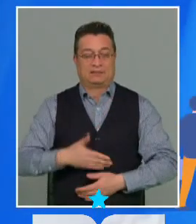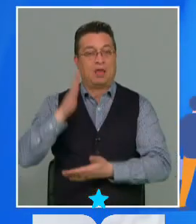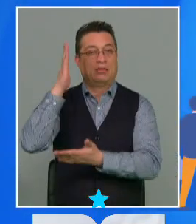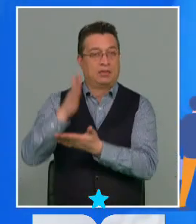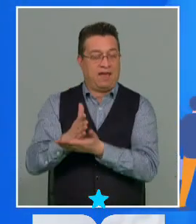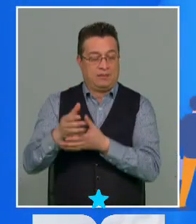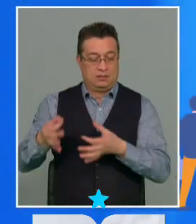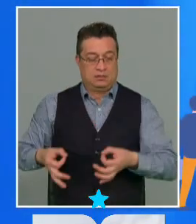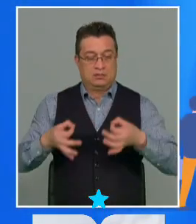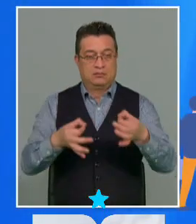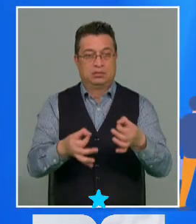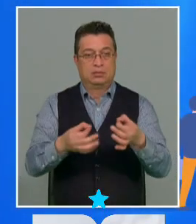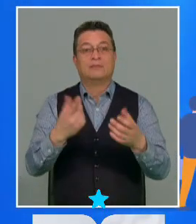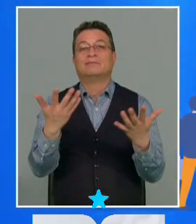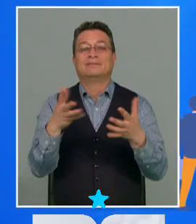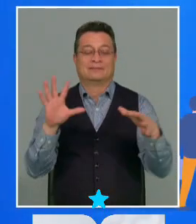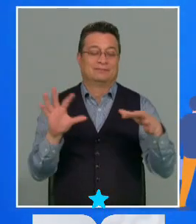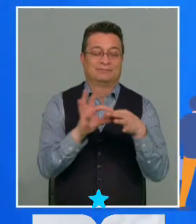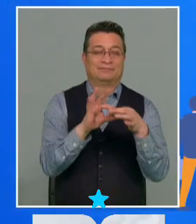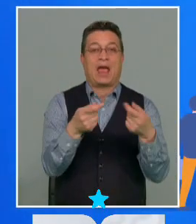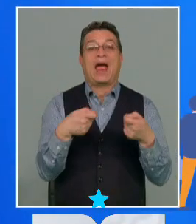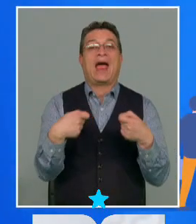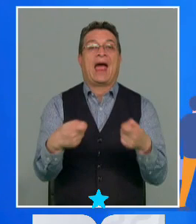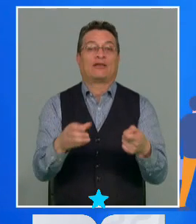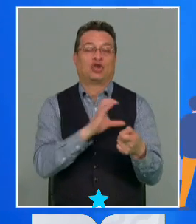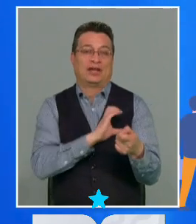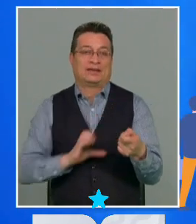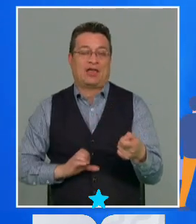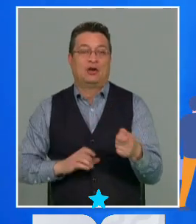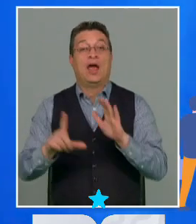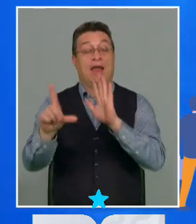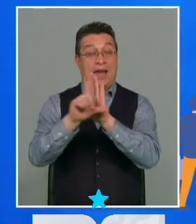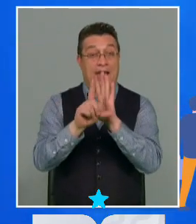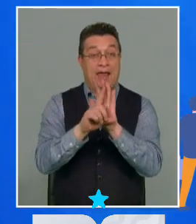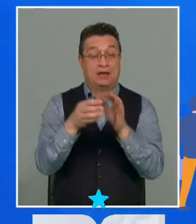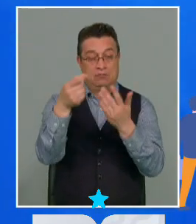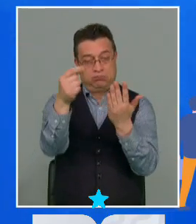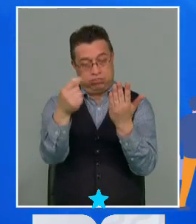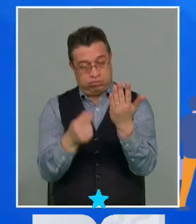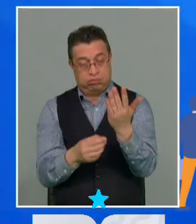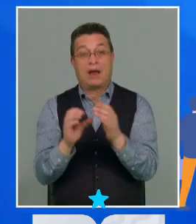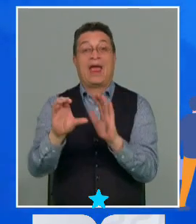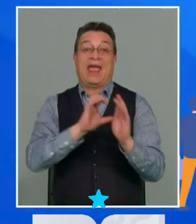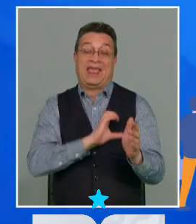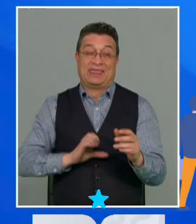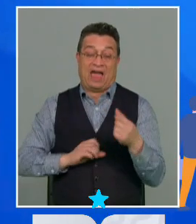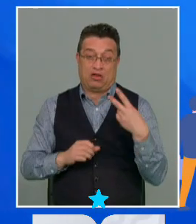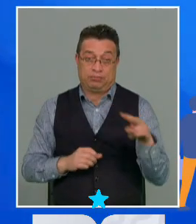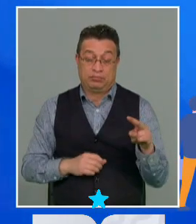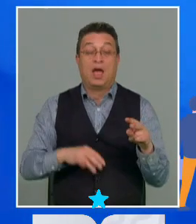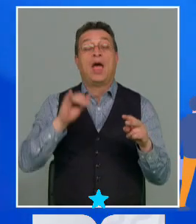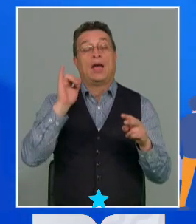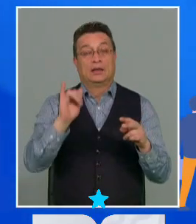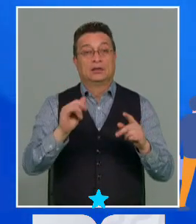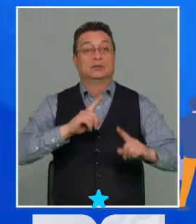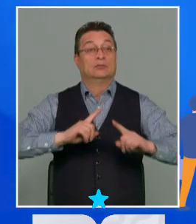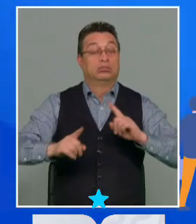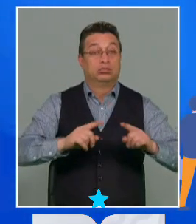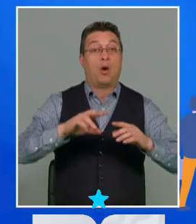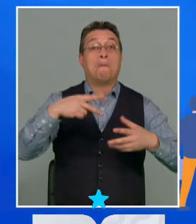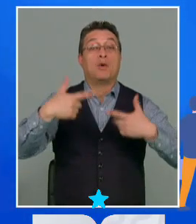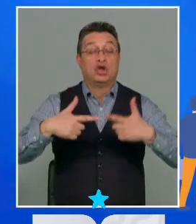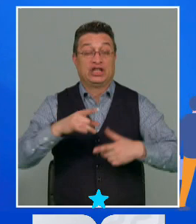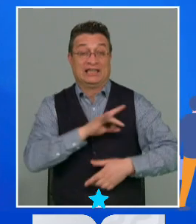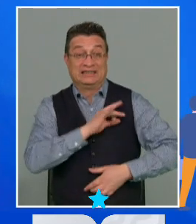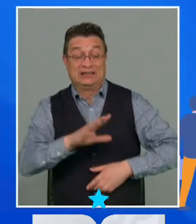necesarias, las que irroguen directamente gastos al Estado, leyes relacionadas con la administración presupuestaria del Estado, las que alteren la división política o administración del país